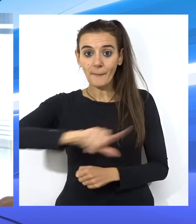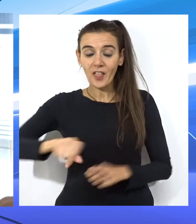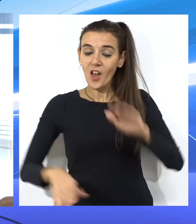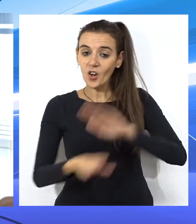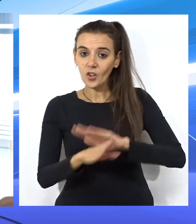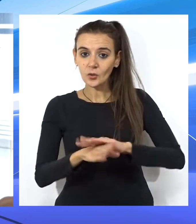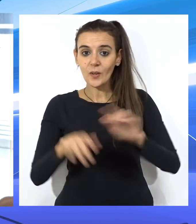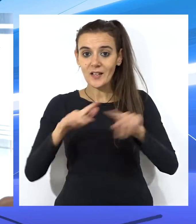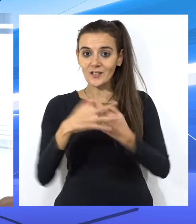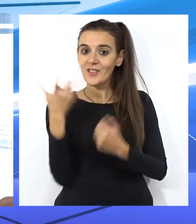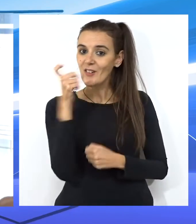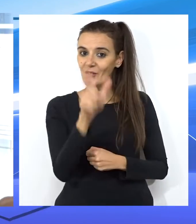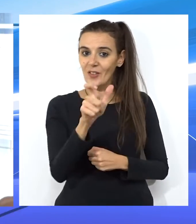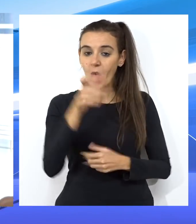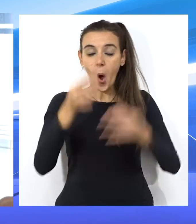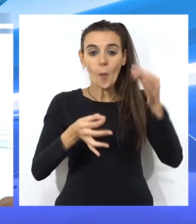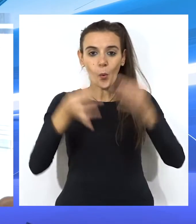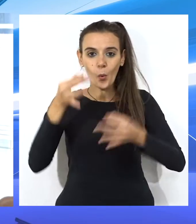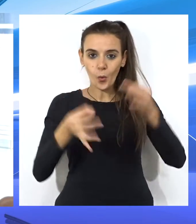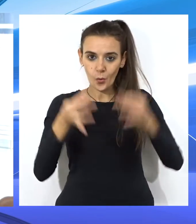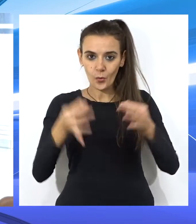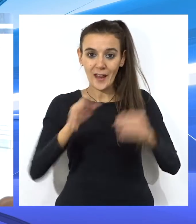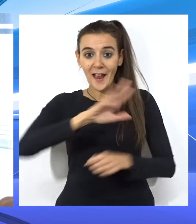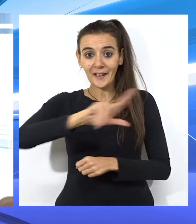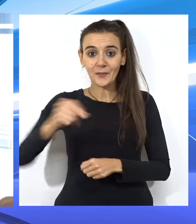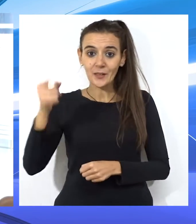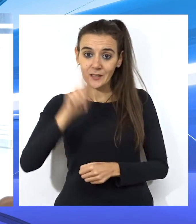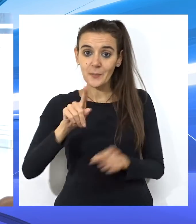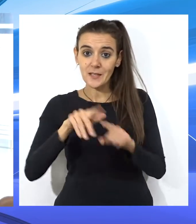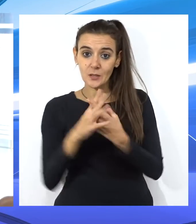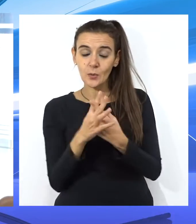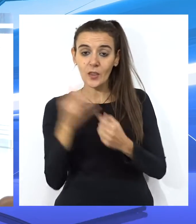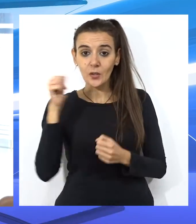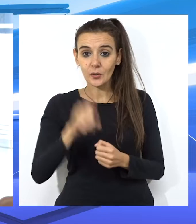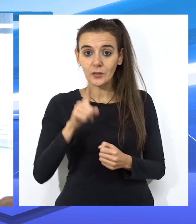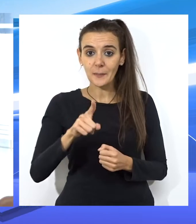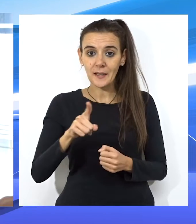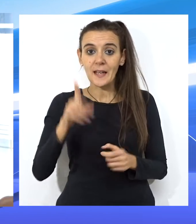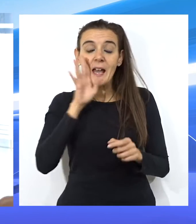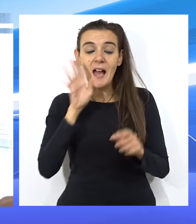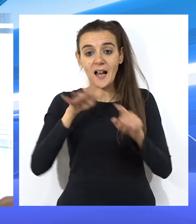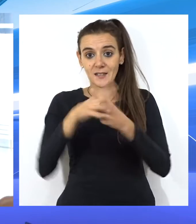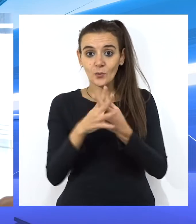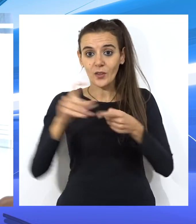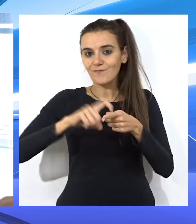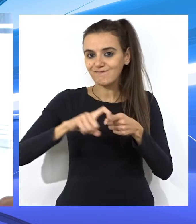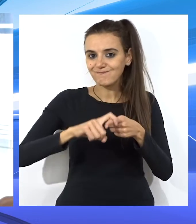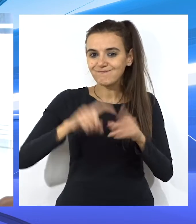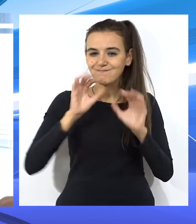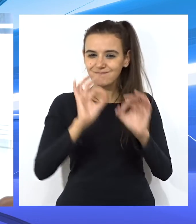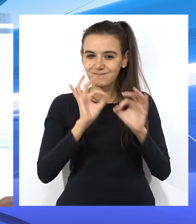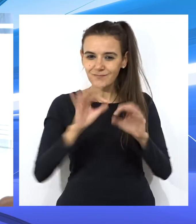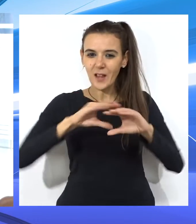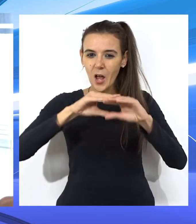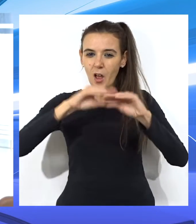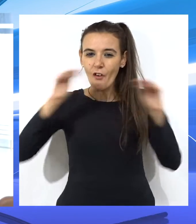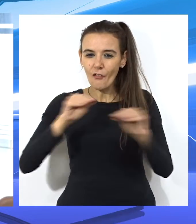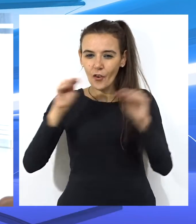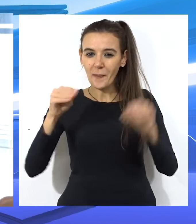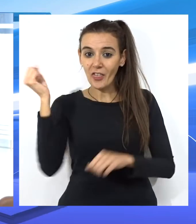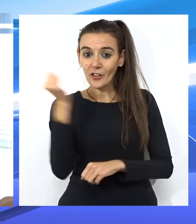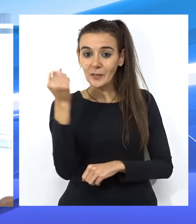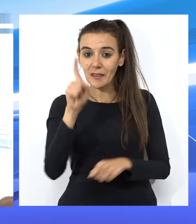en concepto de autor, organización criminal en concepto de autor en su modalidad de formar parte de formación criminal,